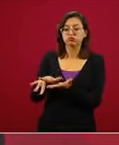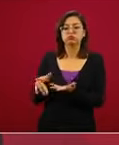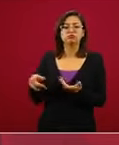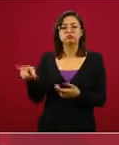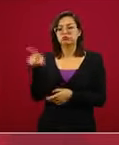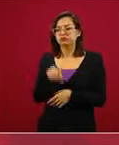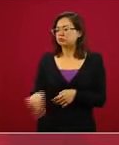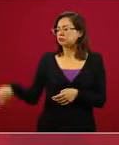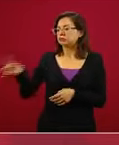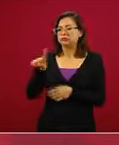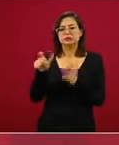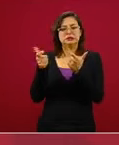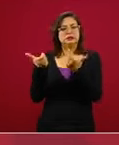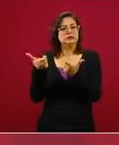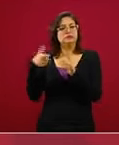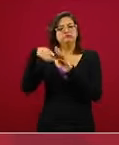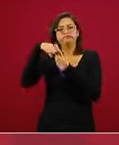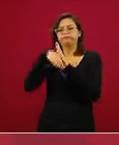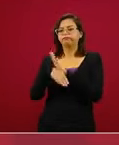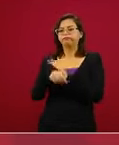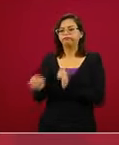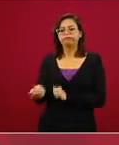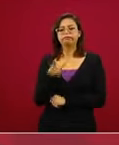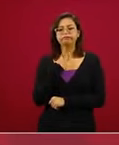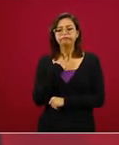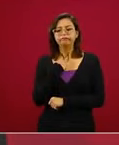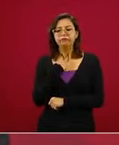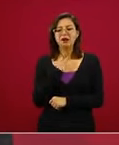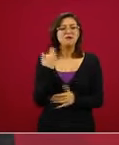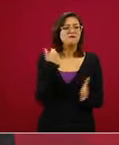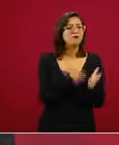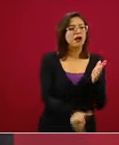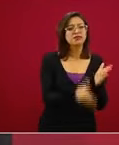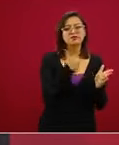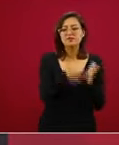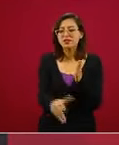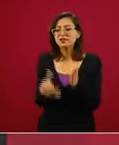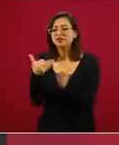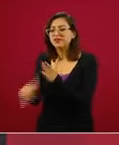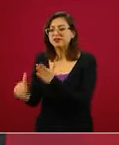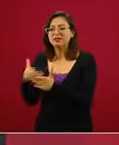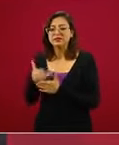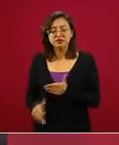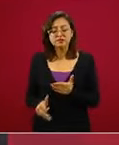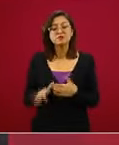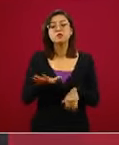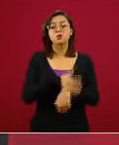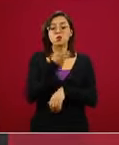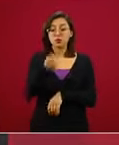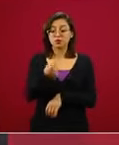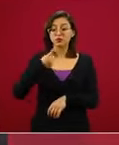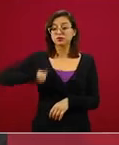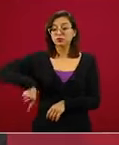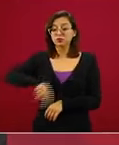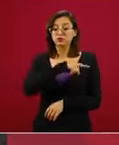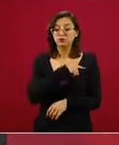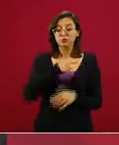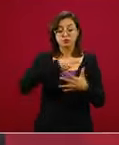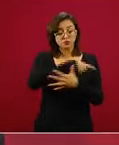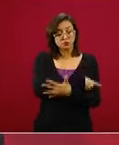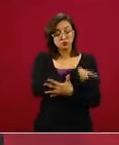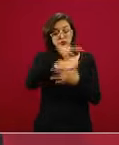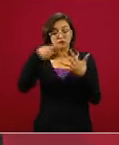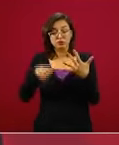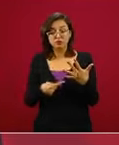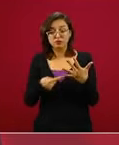enorme depresión económica tienen muchísimas carencias y por ello hemos trabajado con ellos en cinco puntos